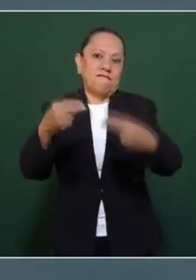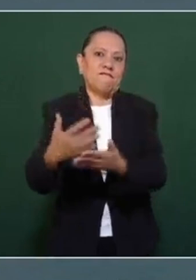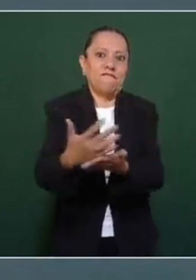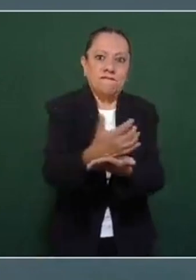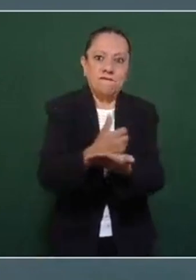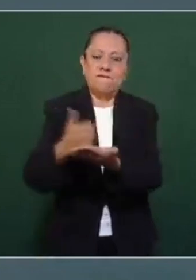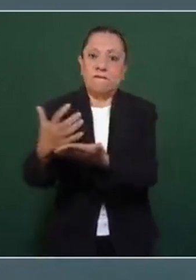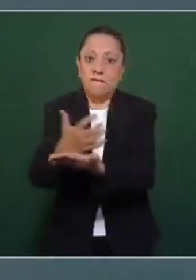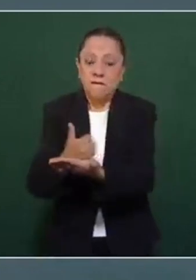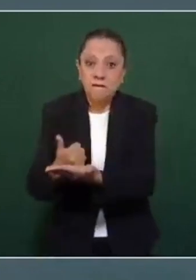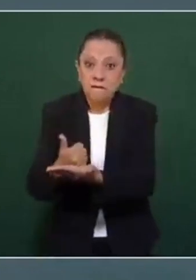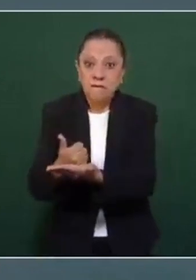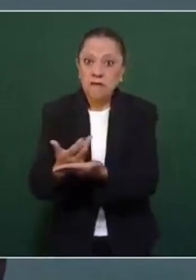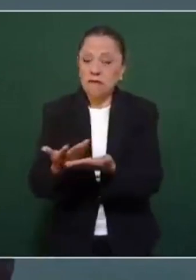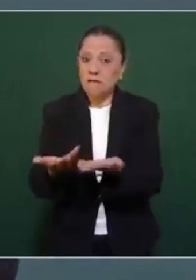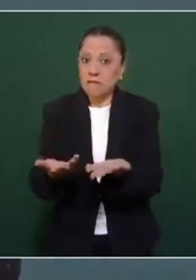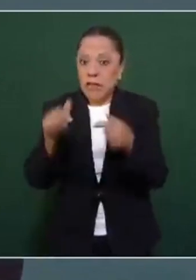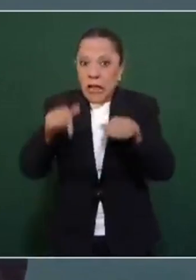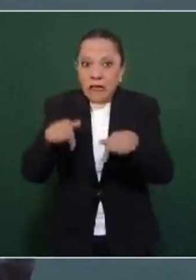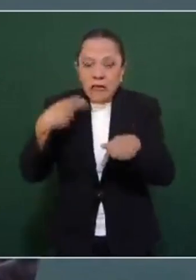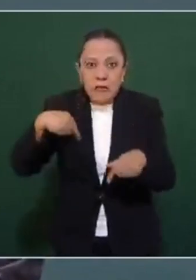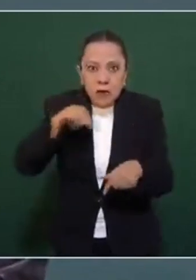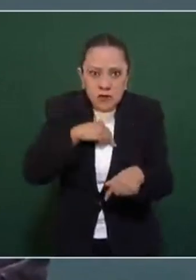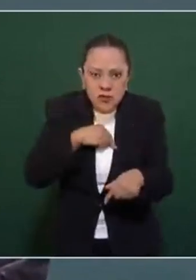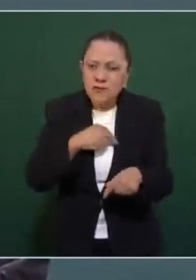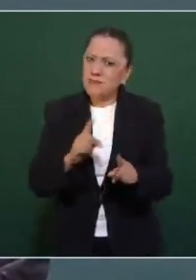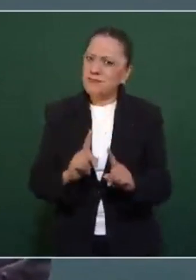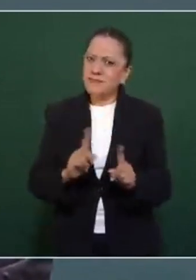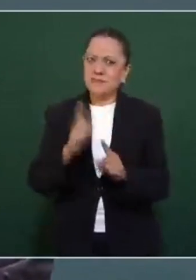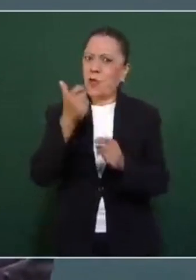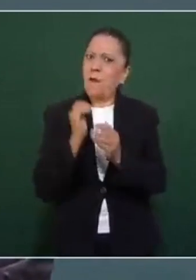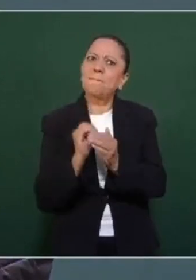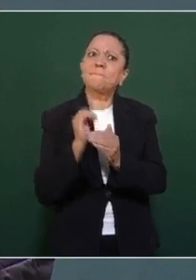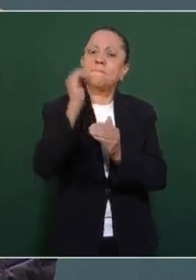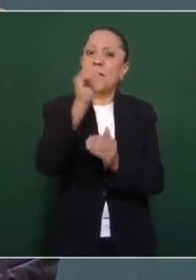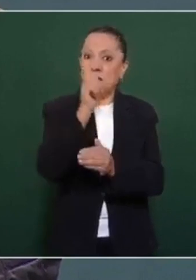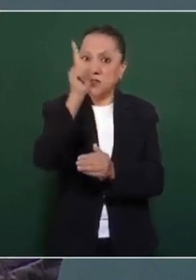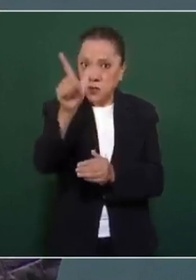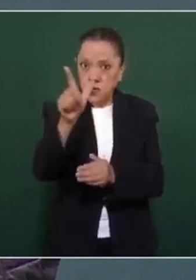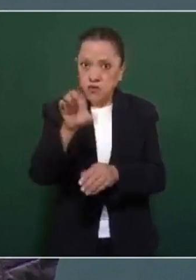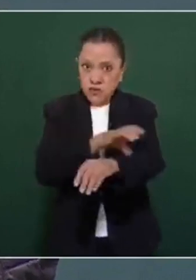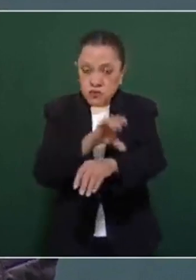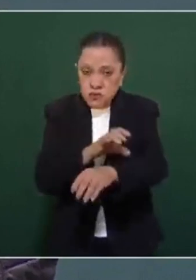Pero nosotros no aumentamos el precio de la luz